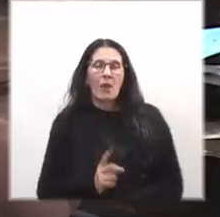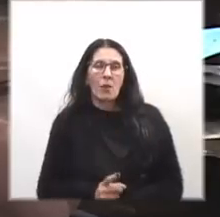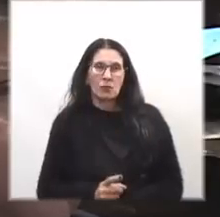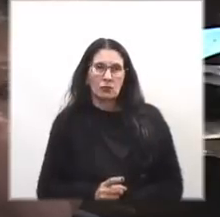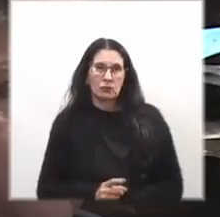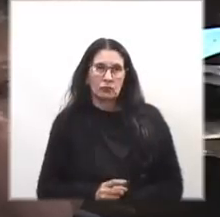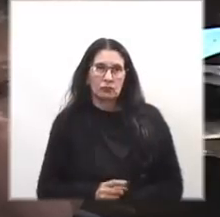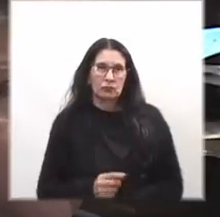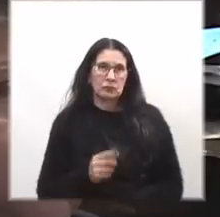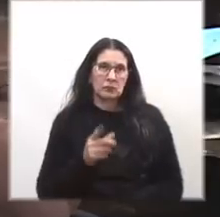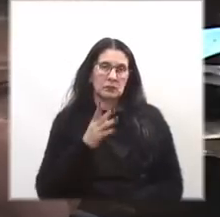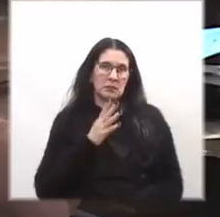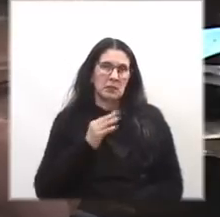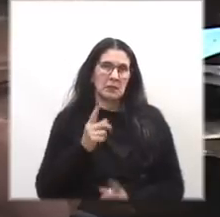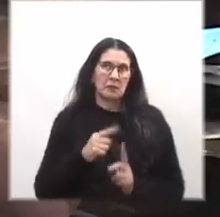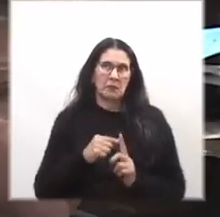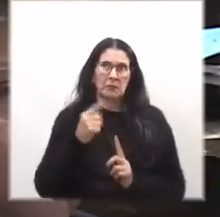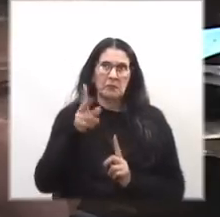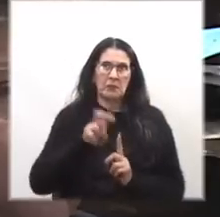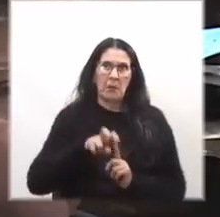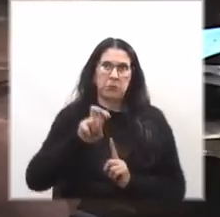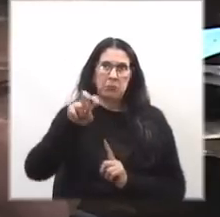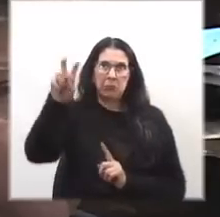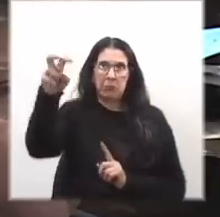que atraviesan América Latina a pie